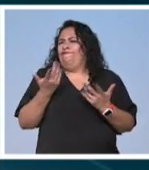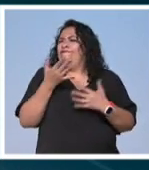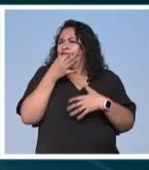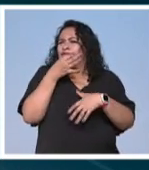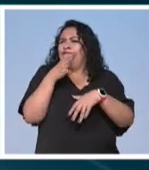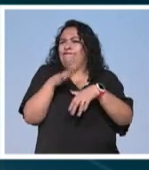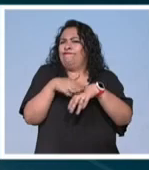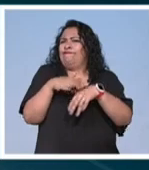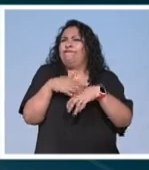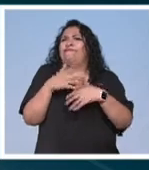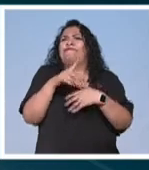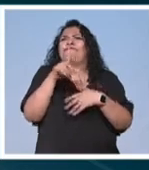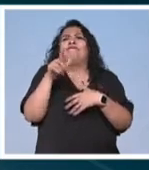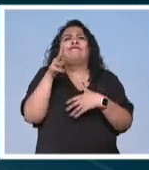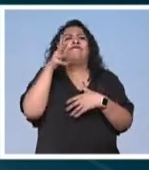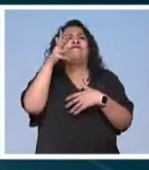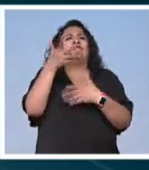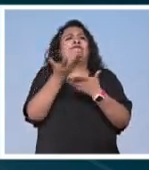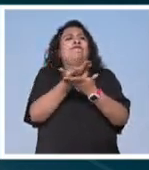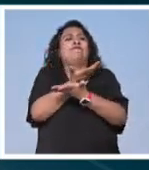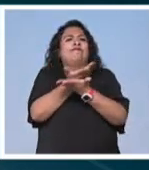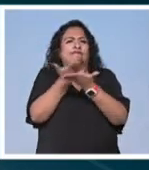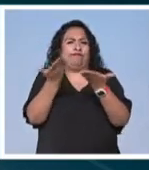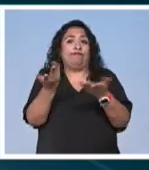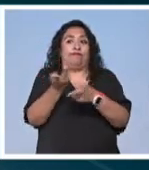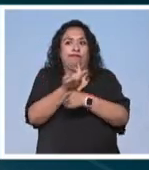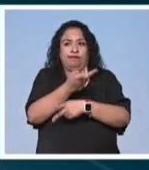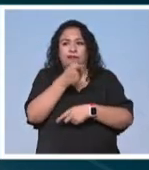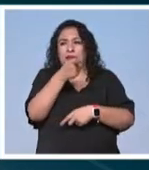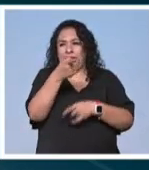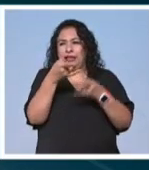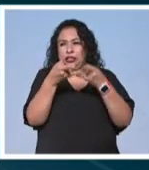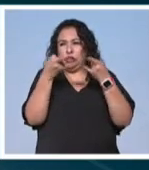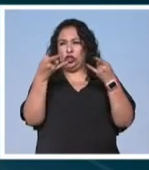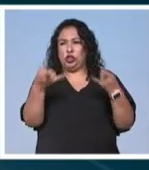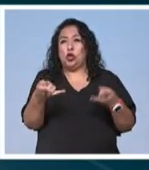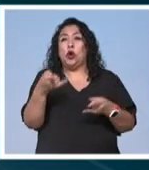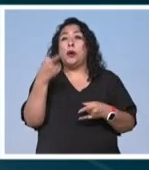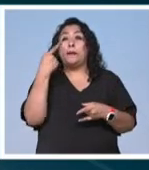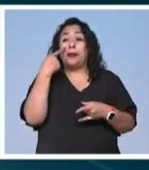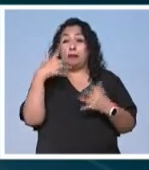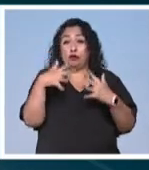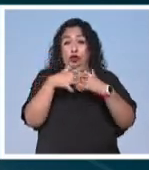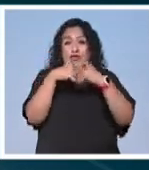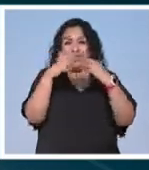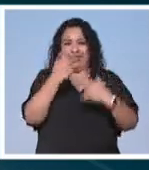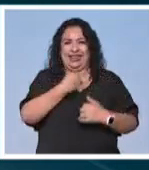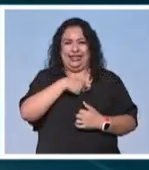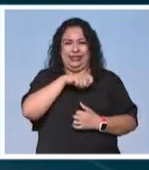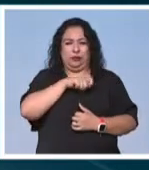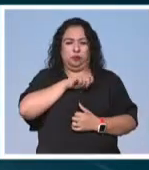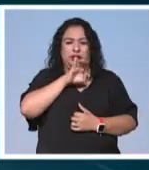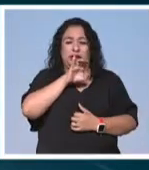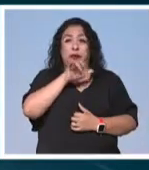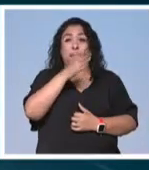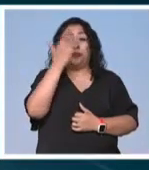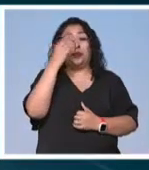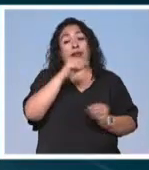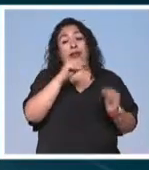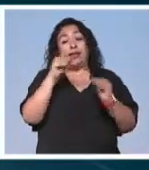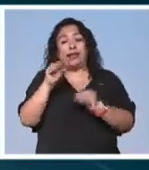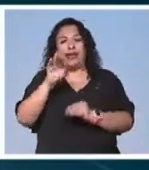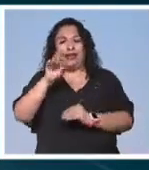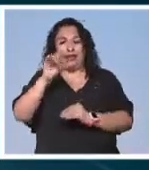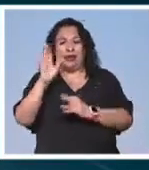anunciadores de lo que iba a suceder ahora. Esta historia épica retoma la guerra civil española pero situada en la Edad